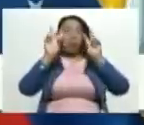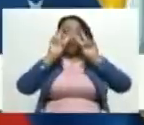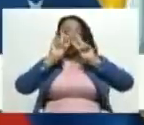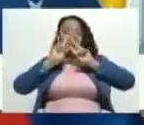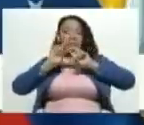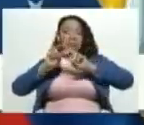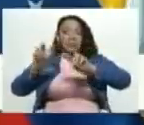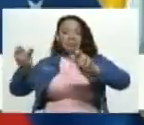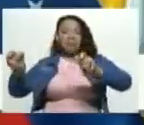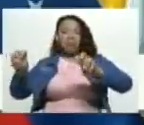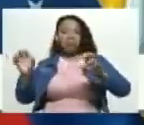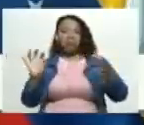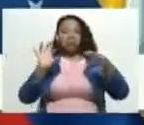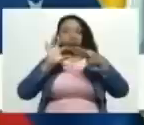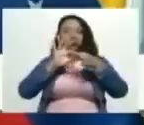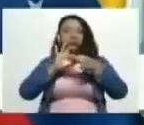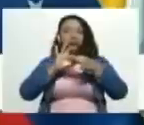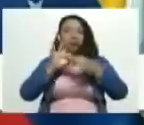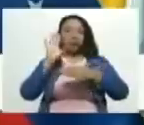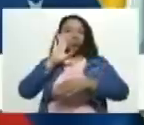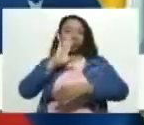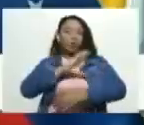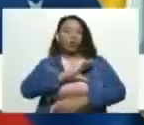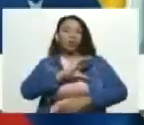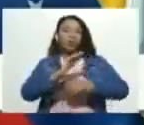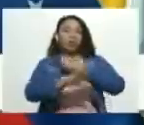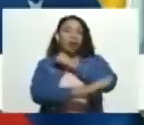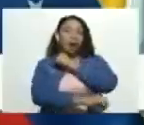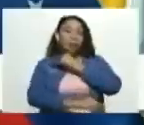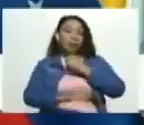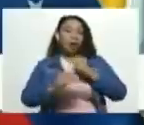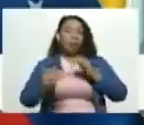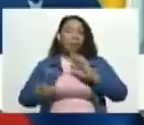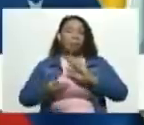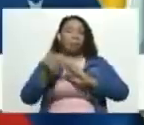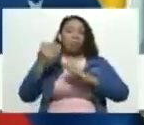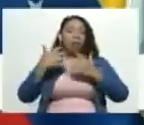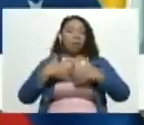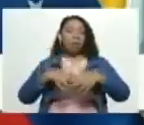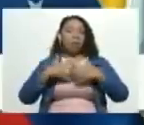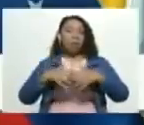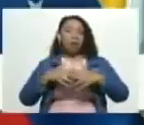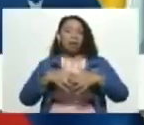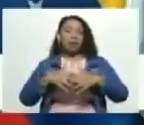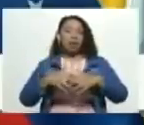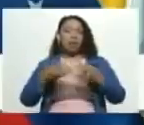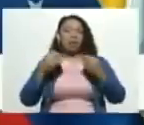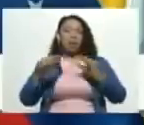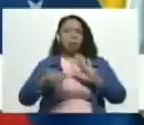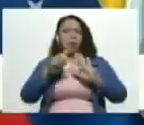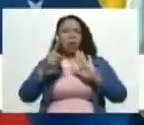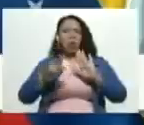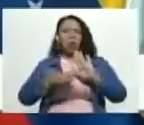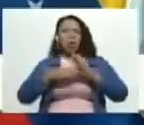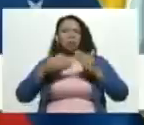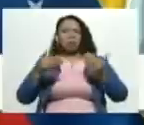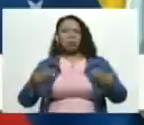relacionadas con irregularidades cometidas en la empresa monómero para un total de